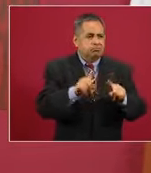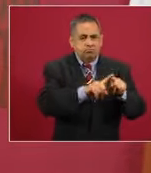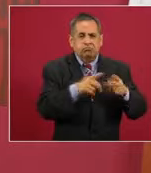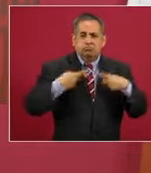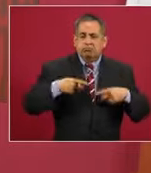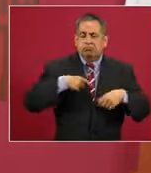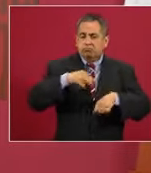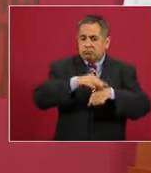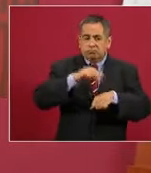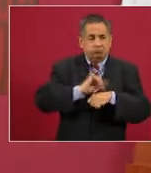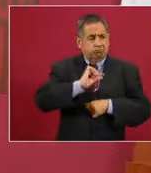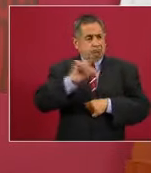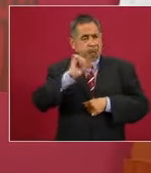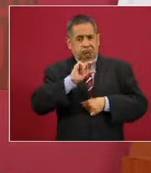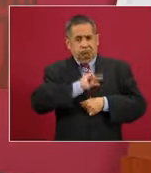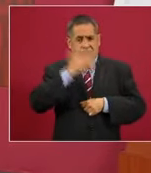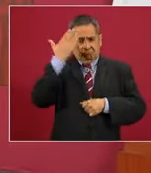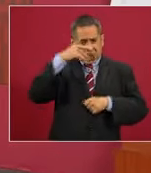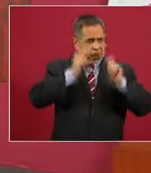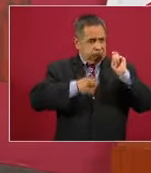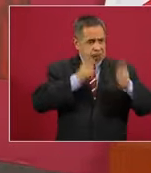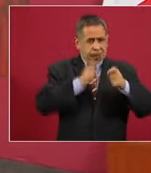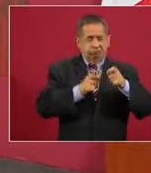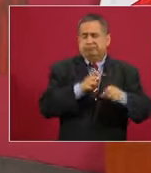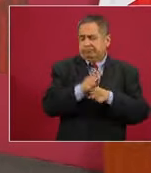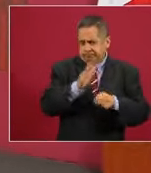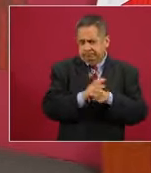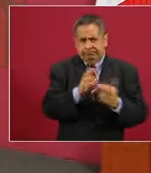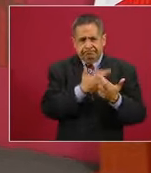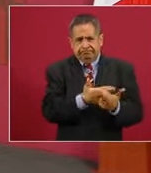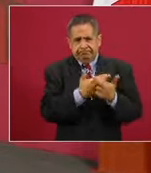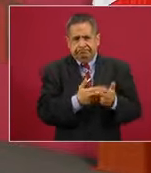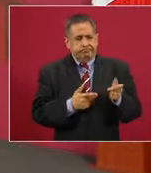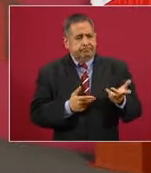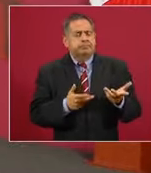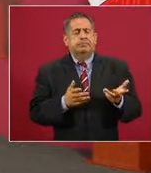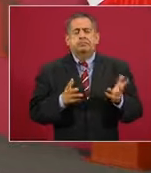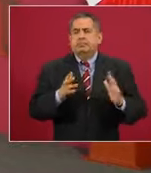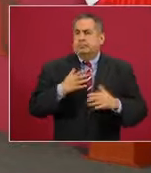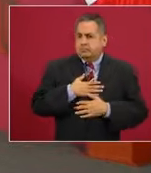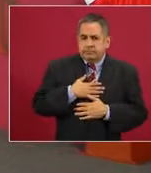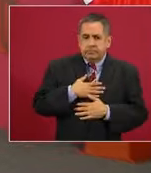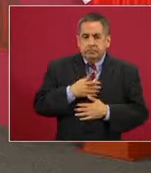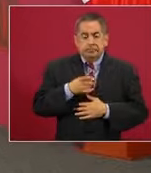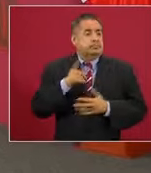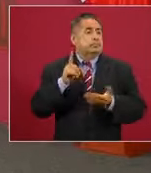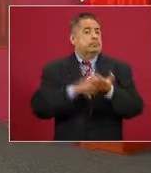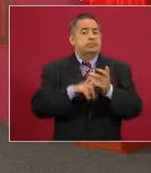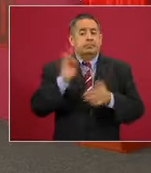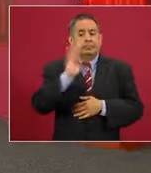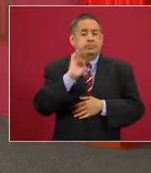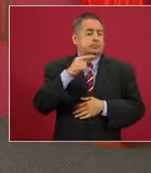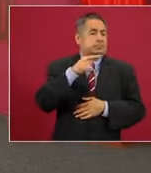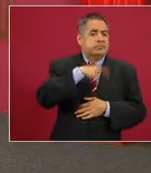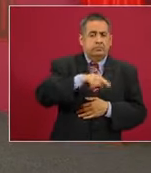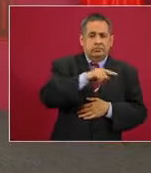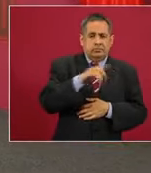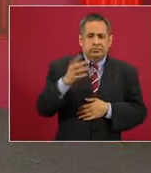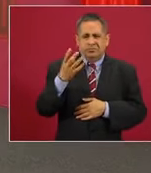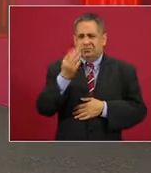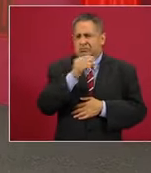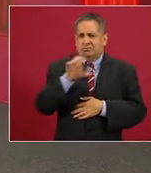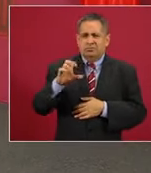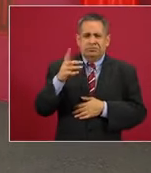médico especializados, entonces, si son 950, casi